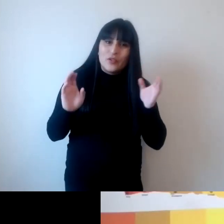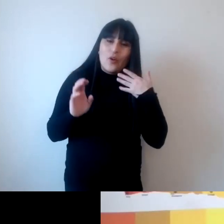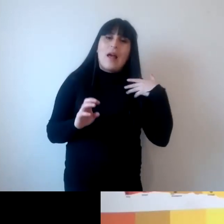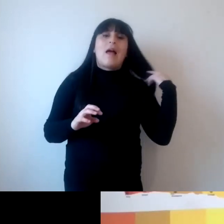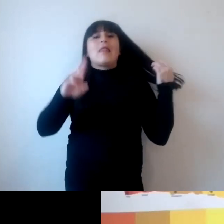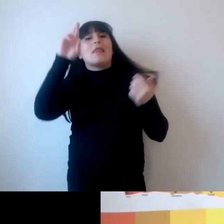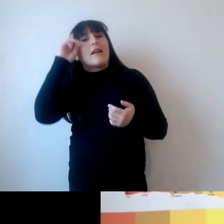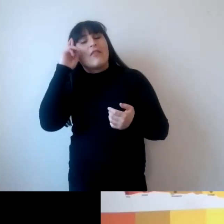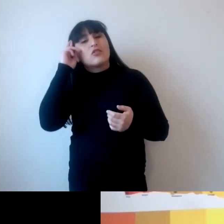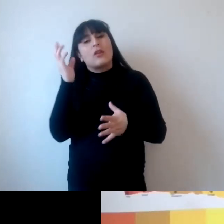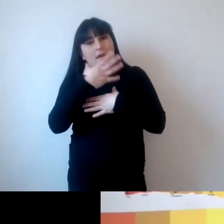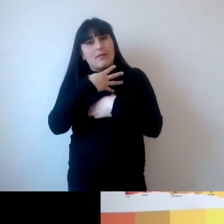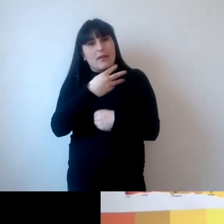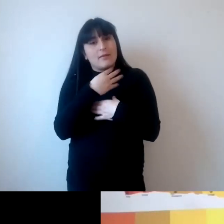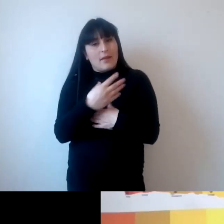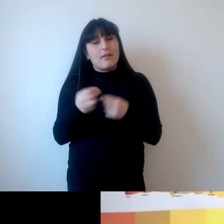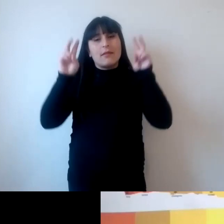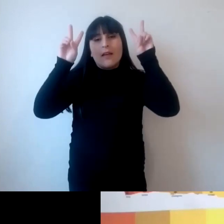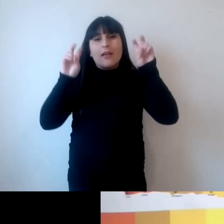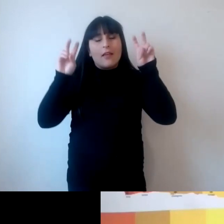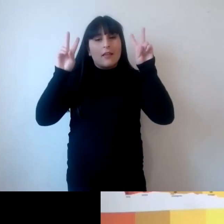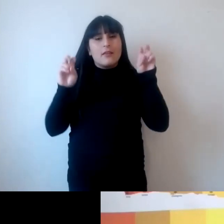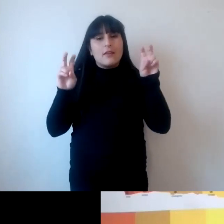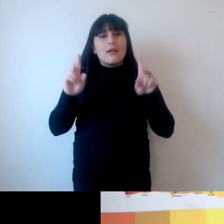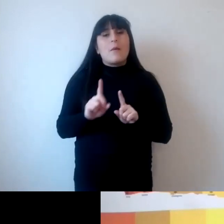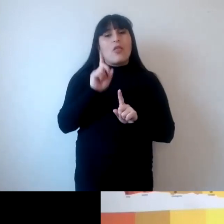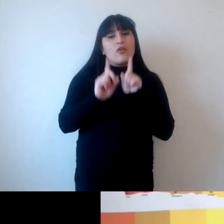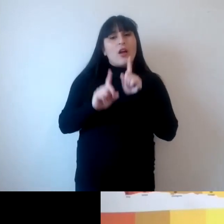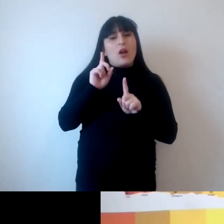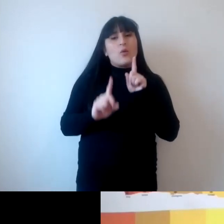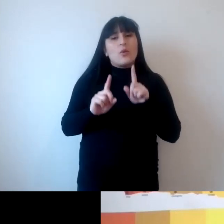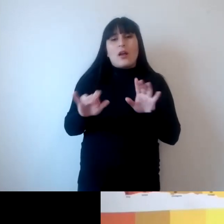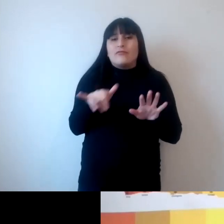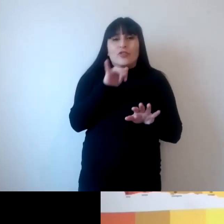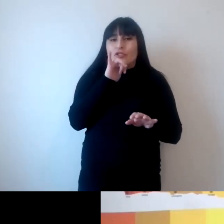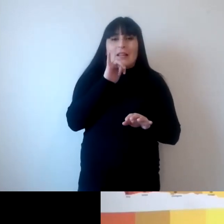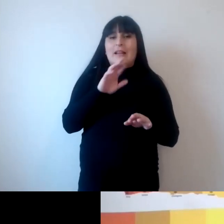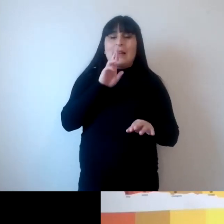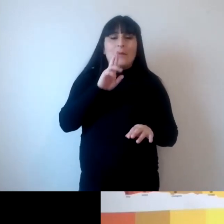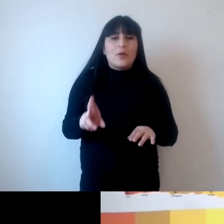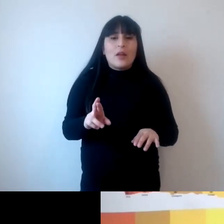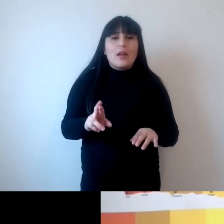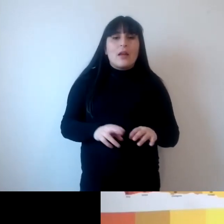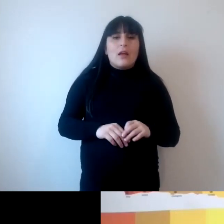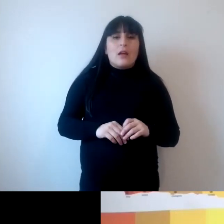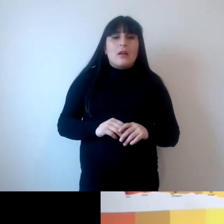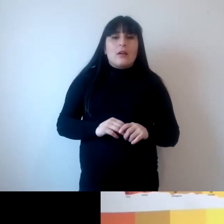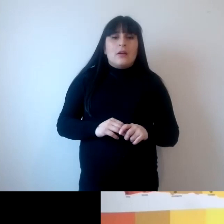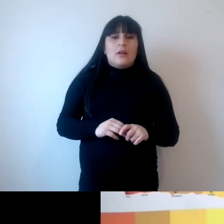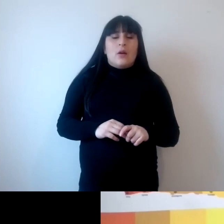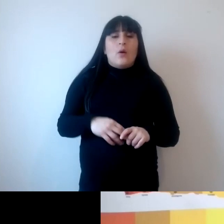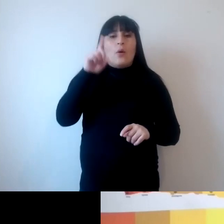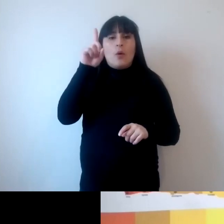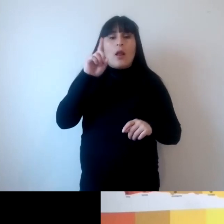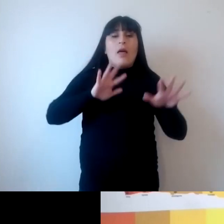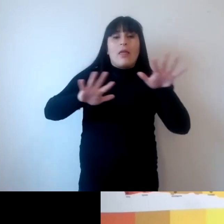interesantes de cuestiones que algunas no sé responder claramente una de las cuestiones